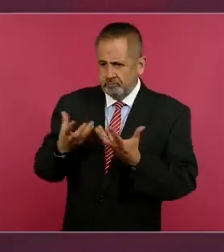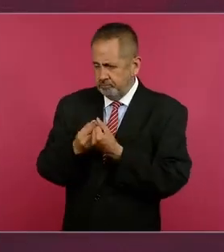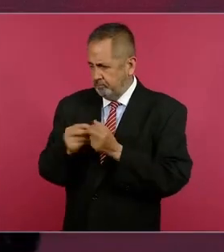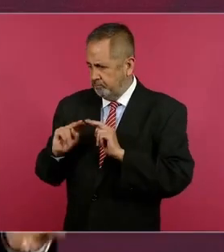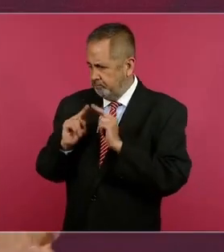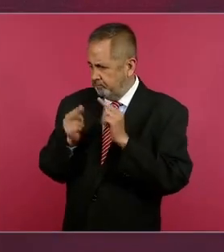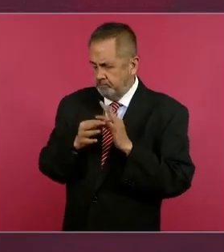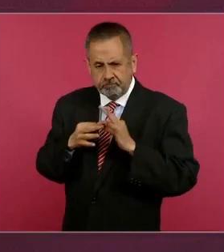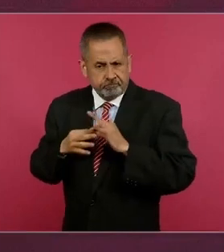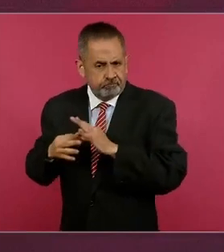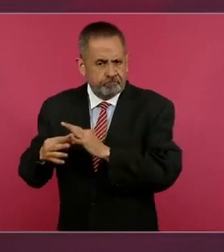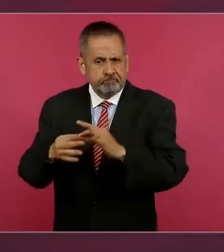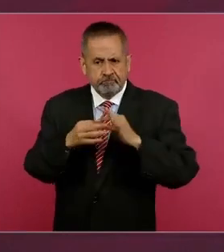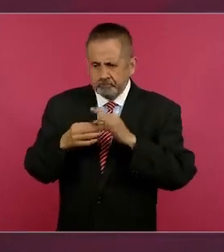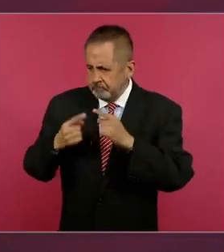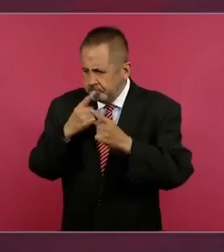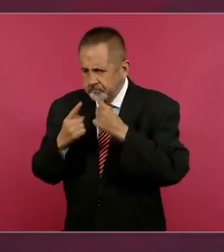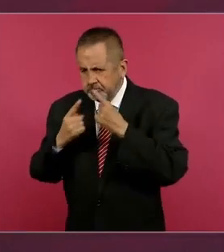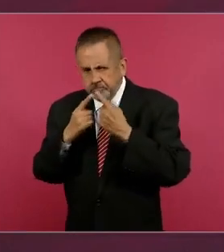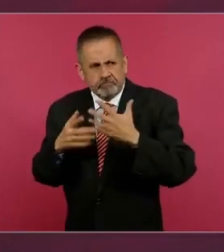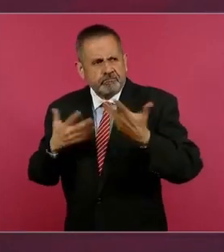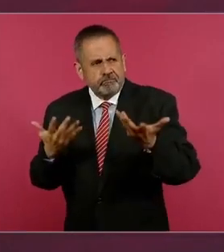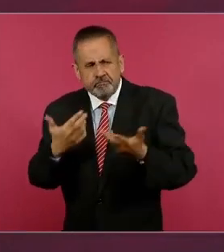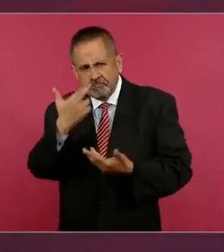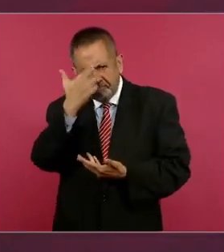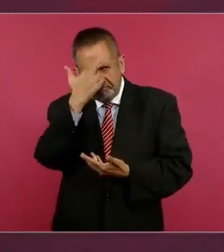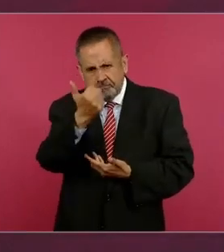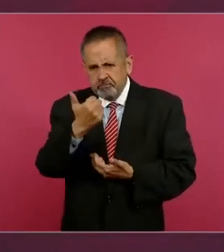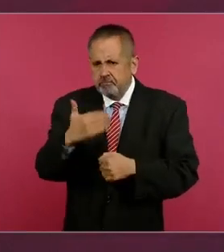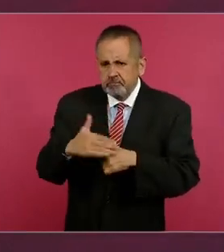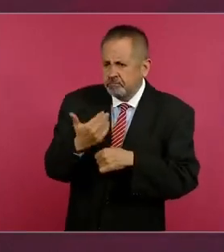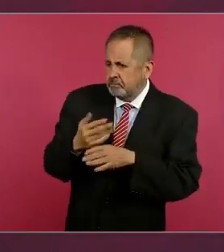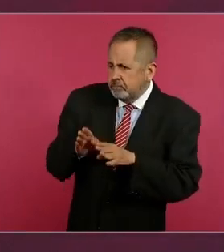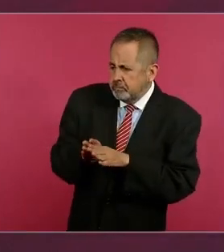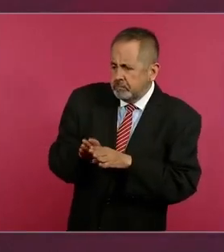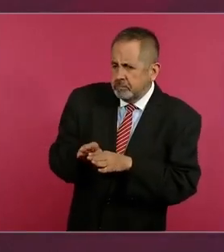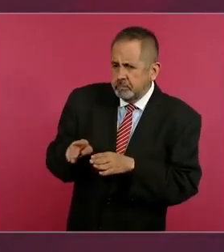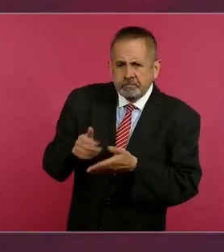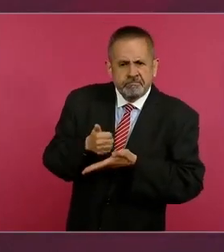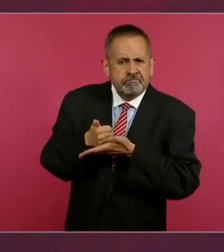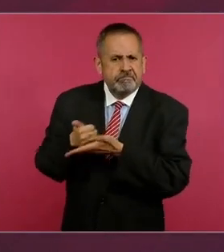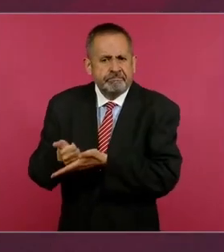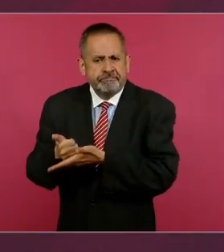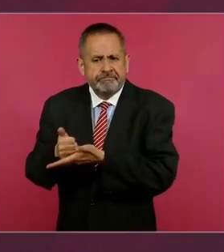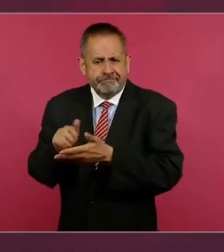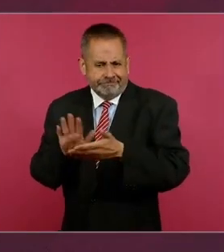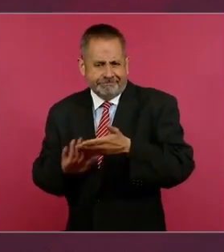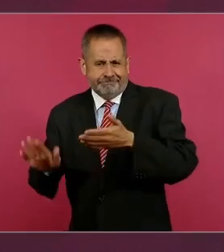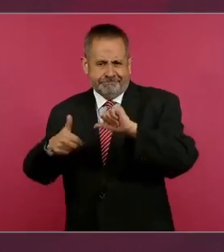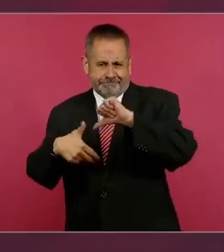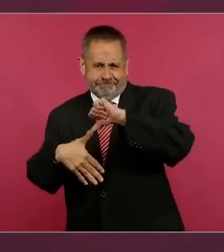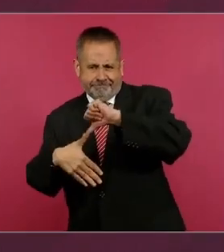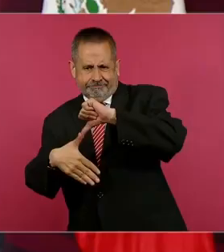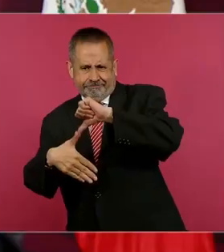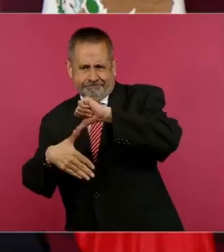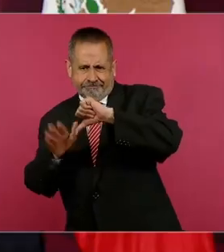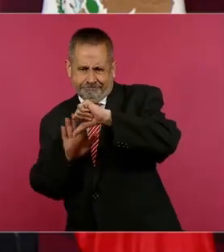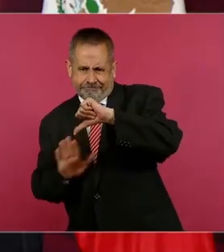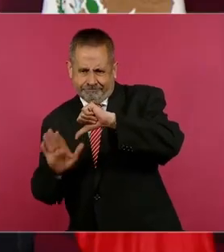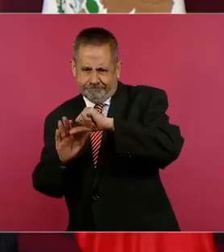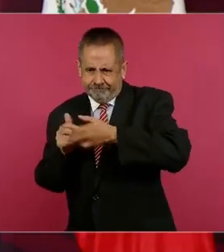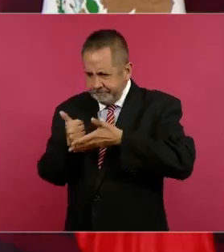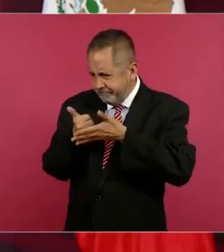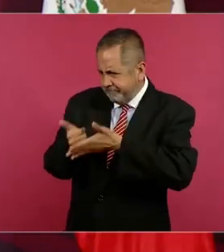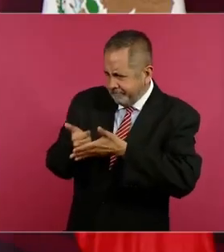analizar las causas, ¿cómo ayudar para